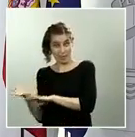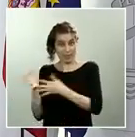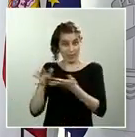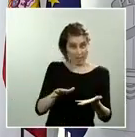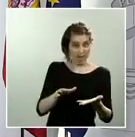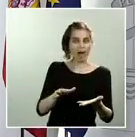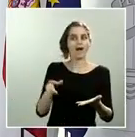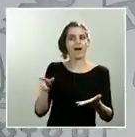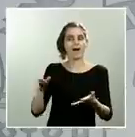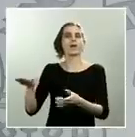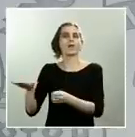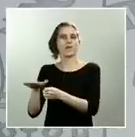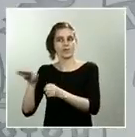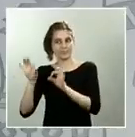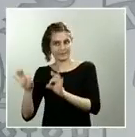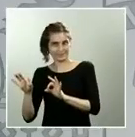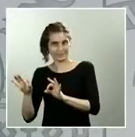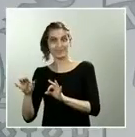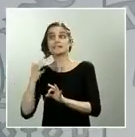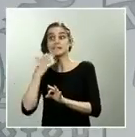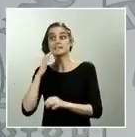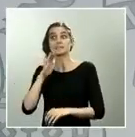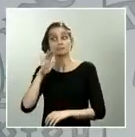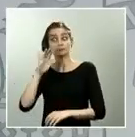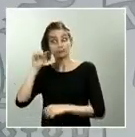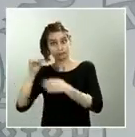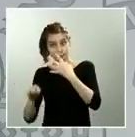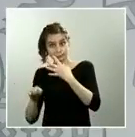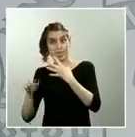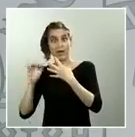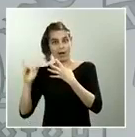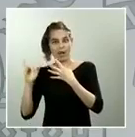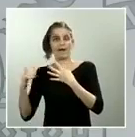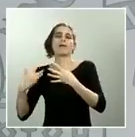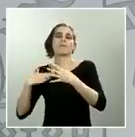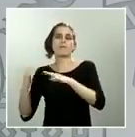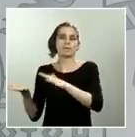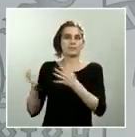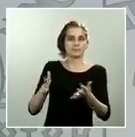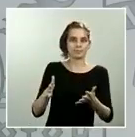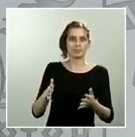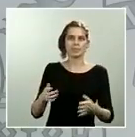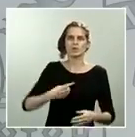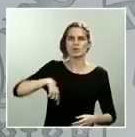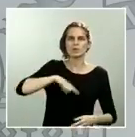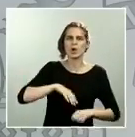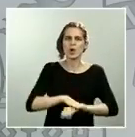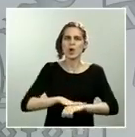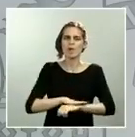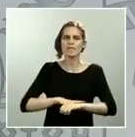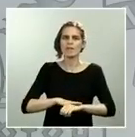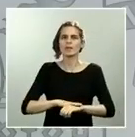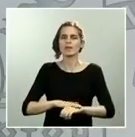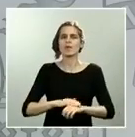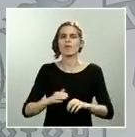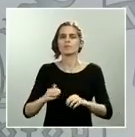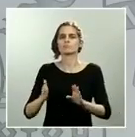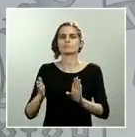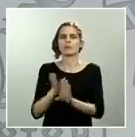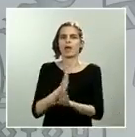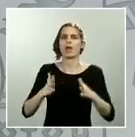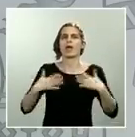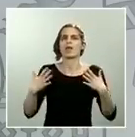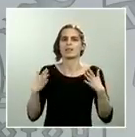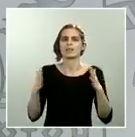cuestión técnica, sino que va a estar trabajando conjuntamente y de la mano con los grupos expertos científicos para que este proceso esté